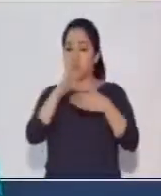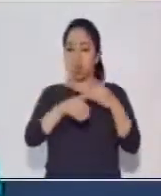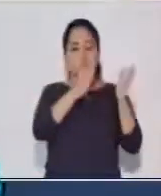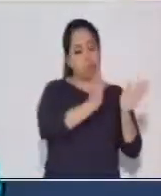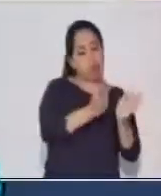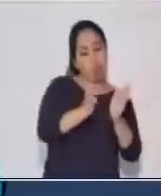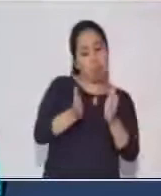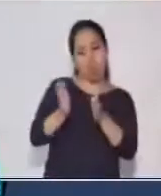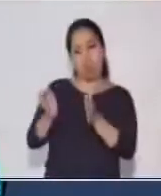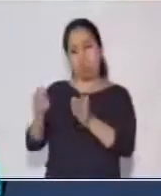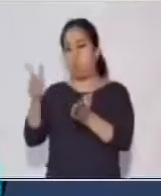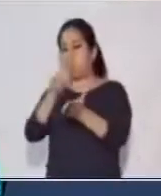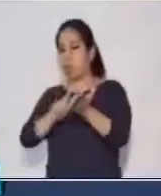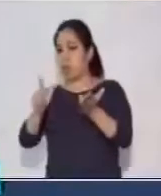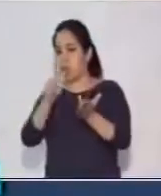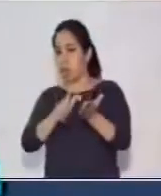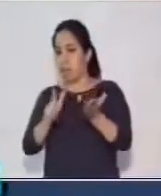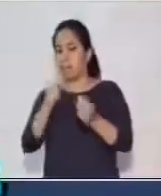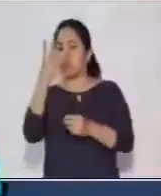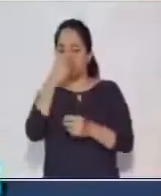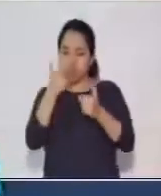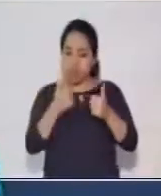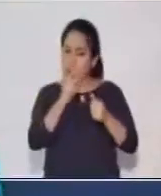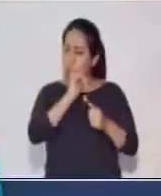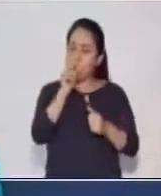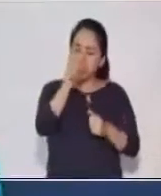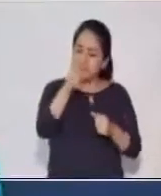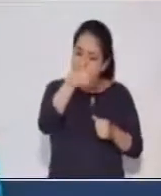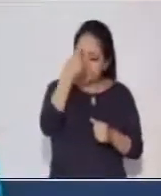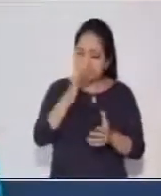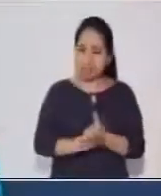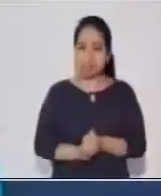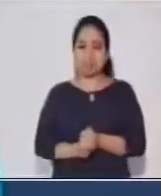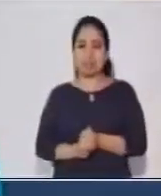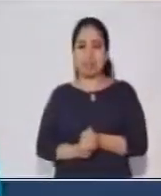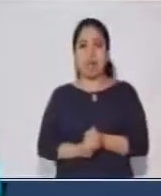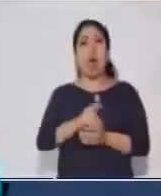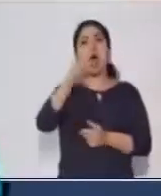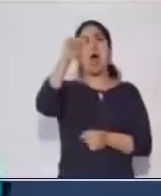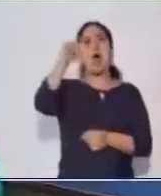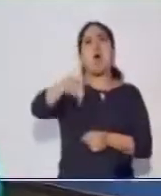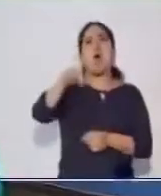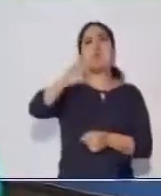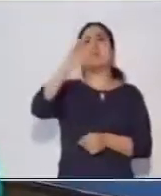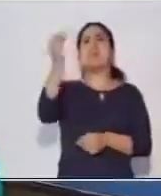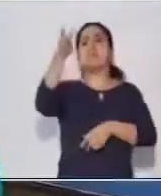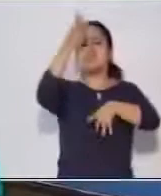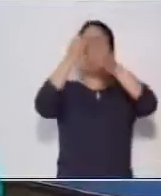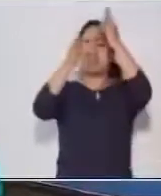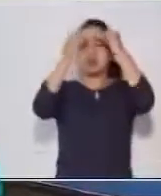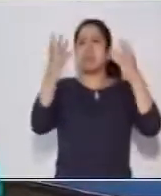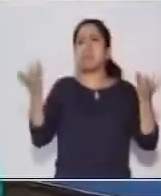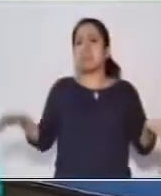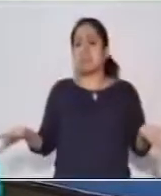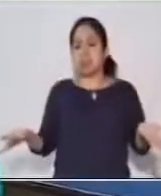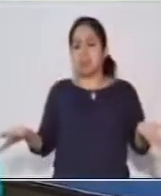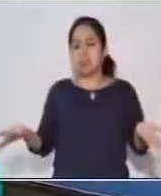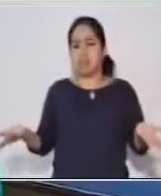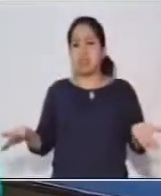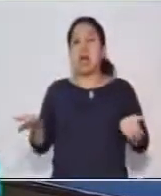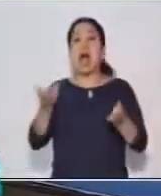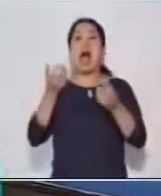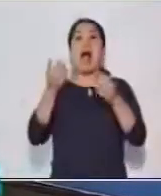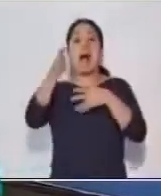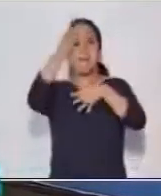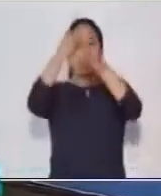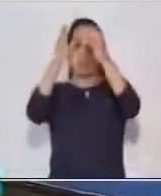ordenado, muy limpio y muy lindo así como ustedes lo trabajan. ¿Qué aprendimos el día de hoy? Aprendimos a formular